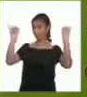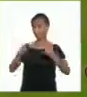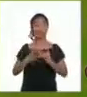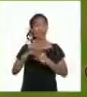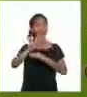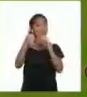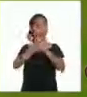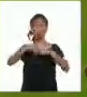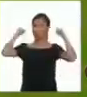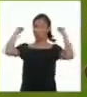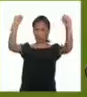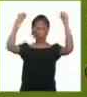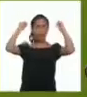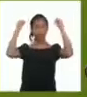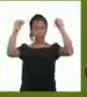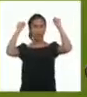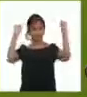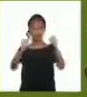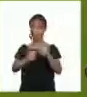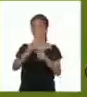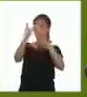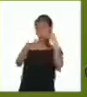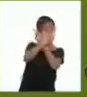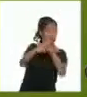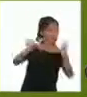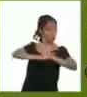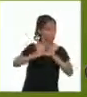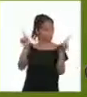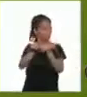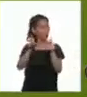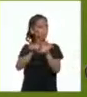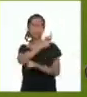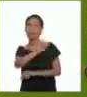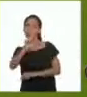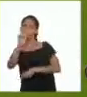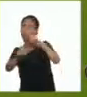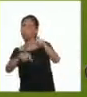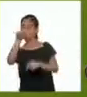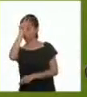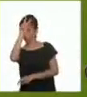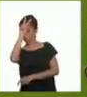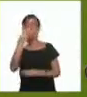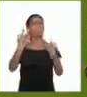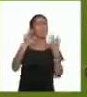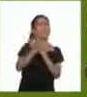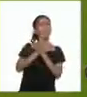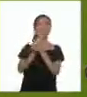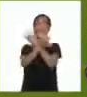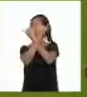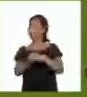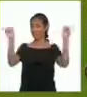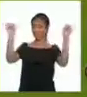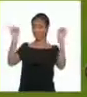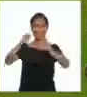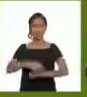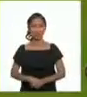la lucha fue de todos, no solo de los libertadores, de los próceres, sino de cada uno de los peruanos que quería hacer de esta una nación independiente.